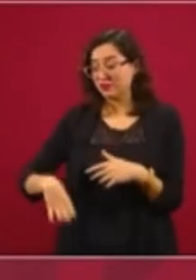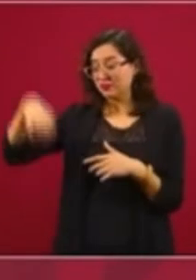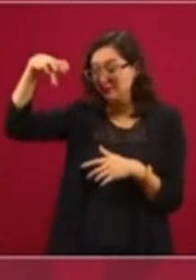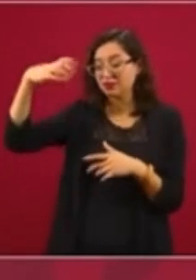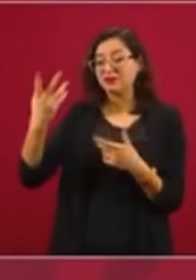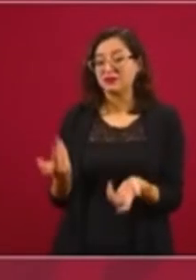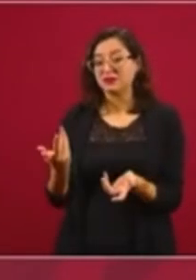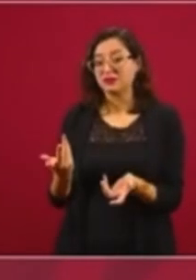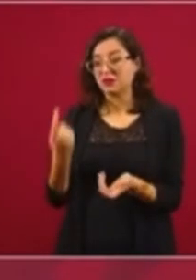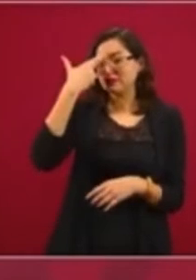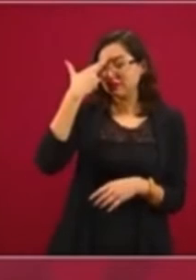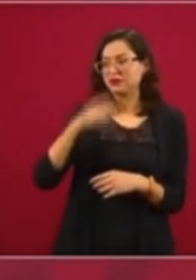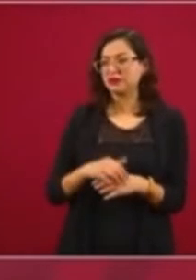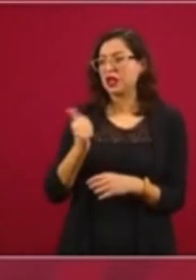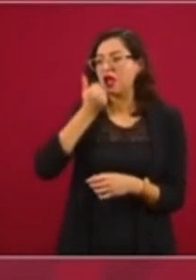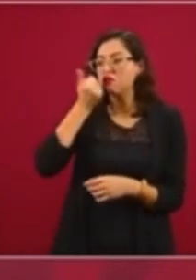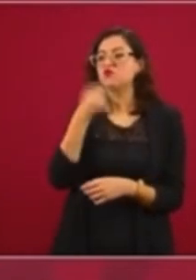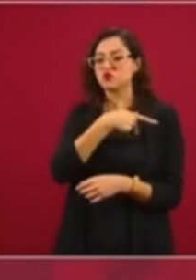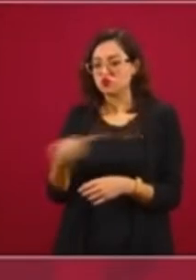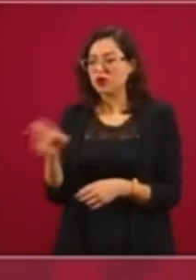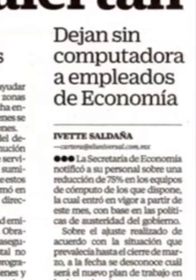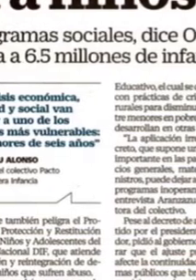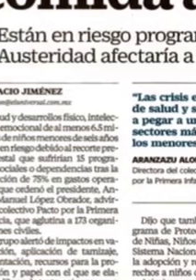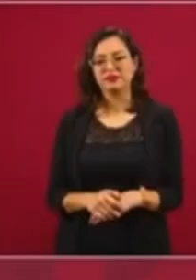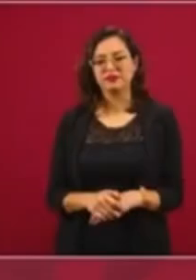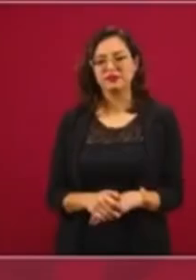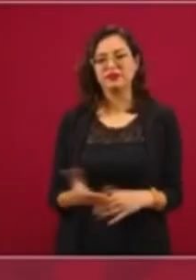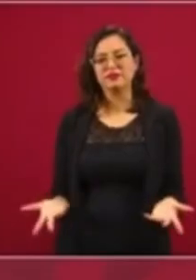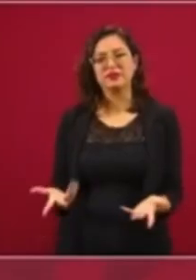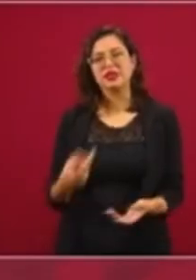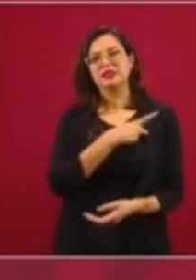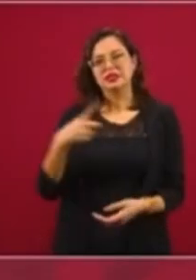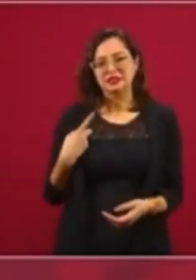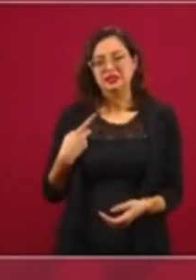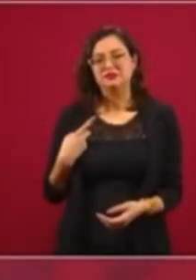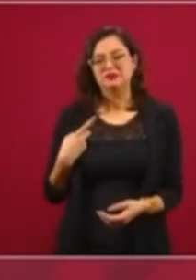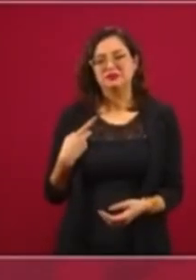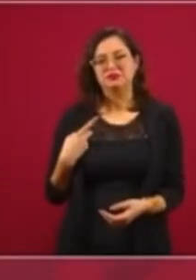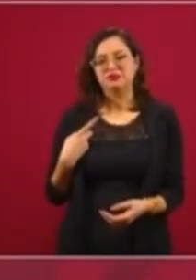mayores no se queden sin su pensión. Los estudiantes pobres no se queden sin sus becas. Tenemos que tener